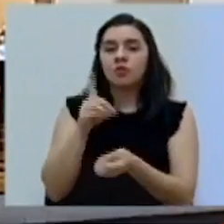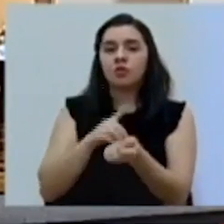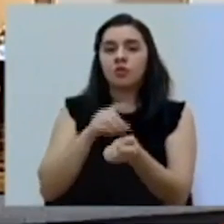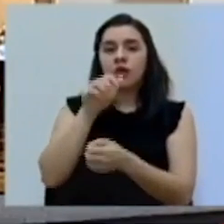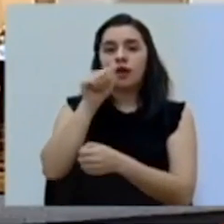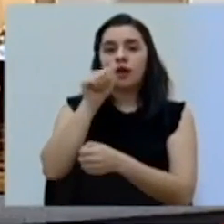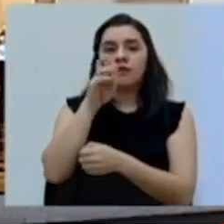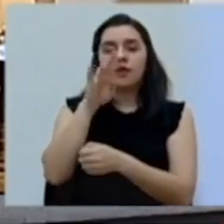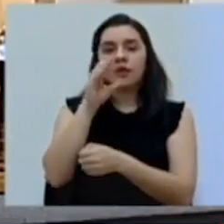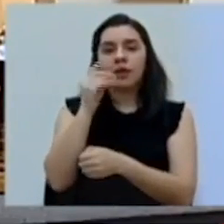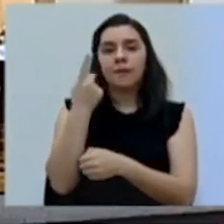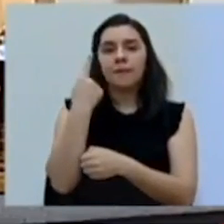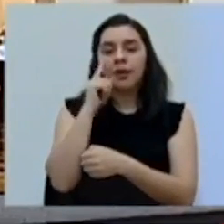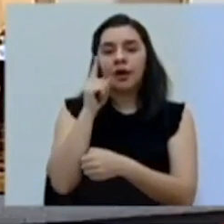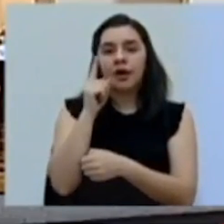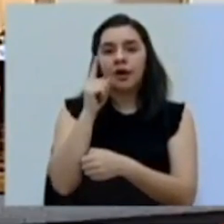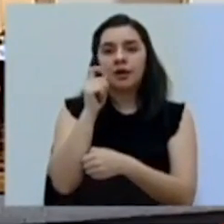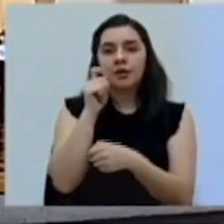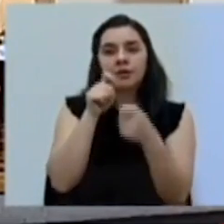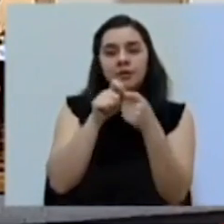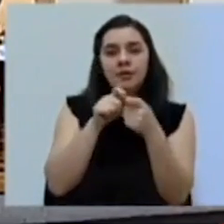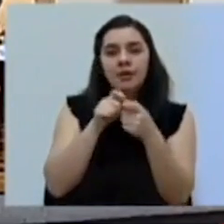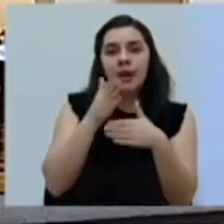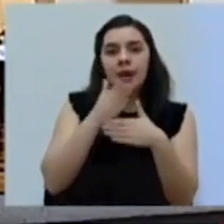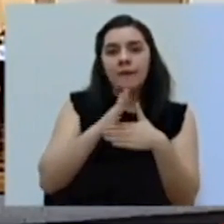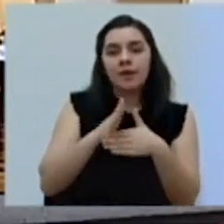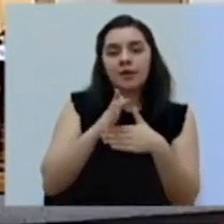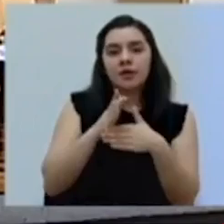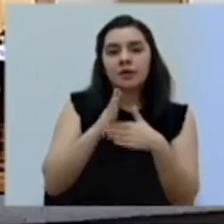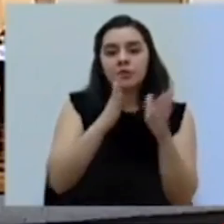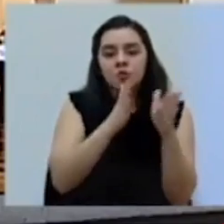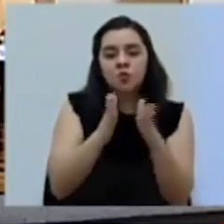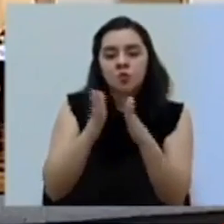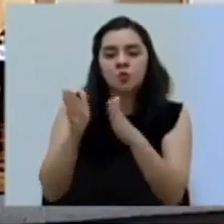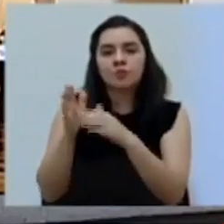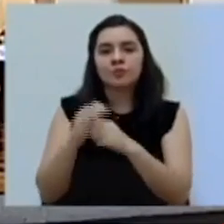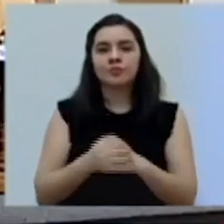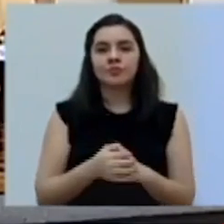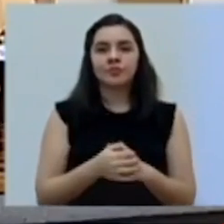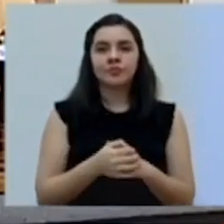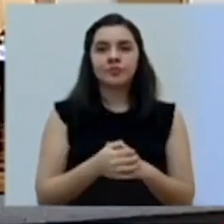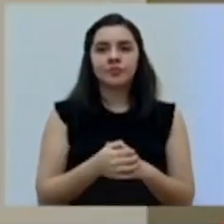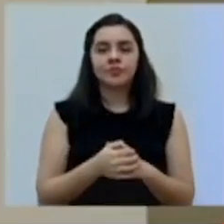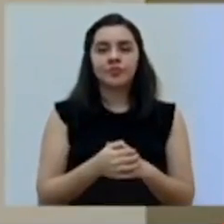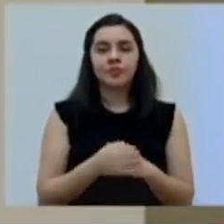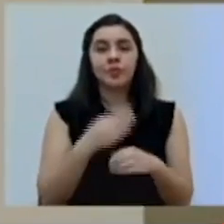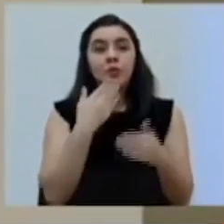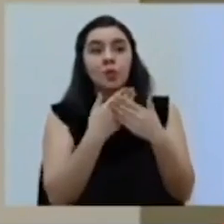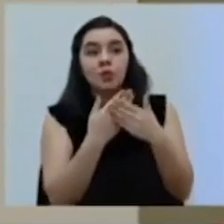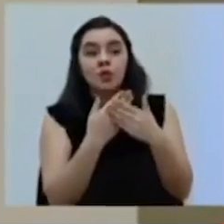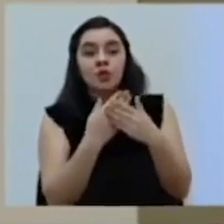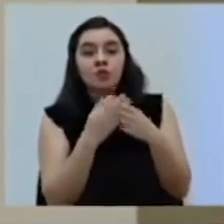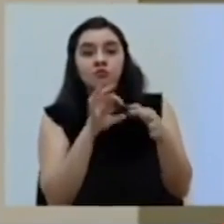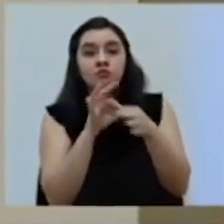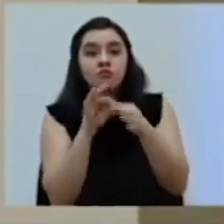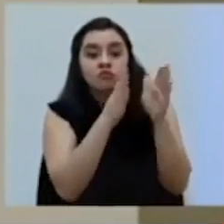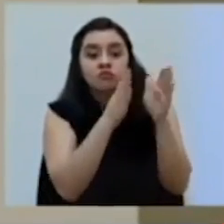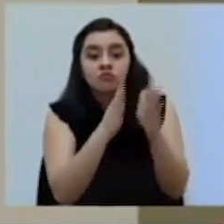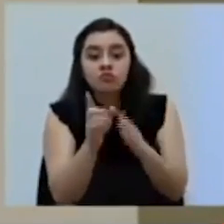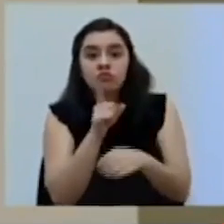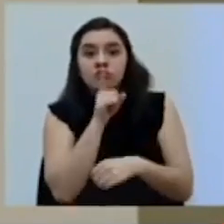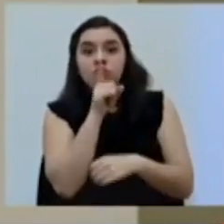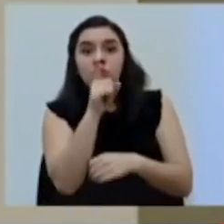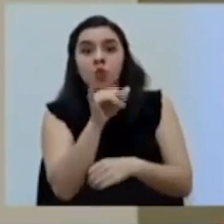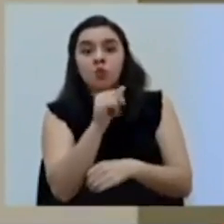Barca para precisar la parte de la logística. Bueno, en relación a la logística, realmente,